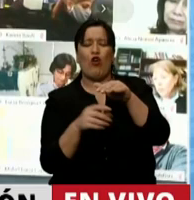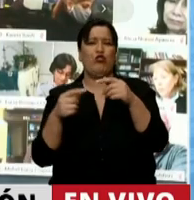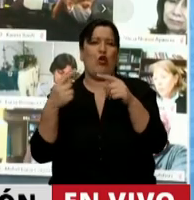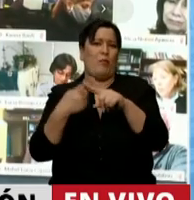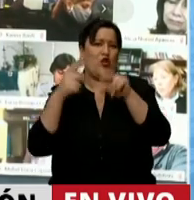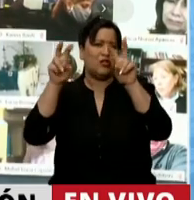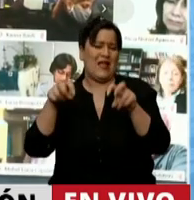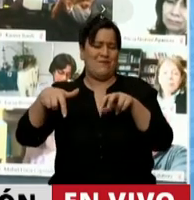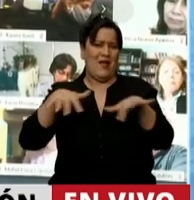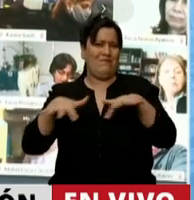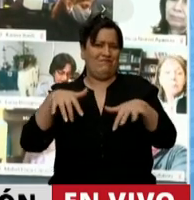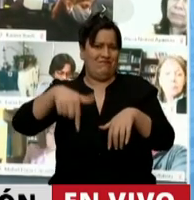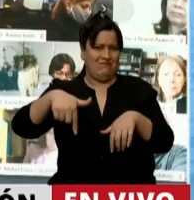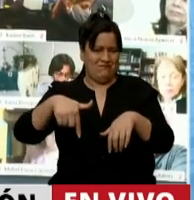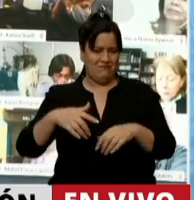digamos.